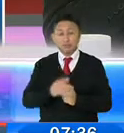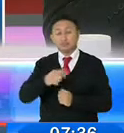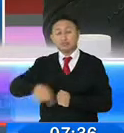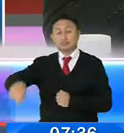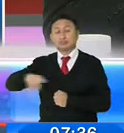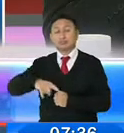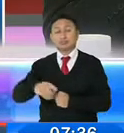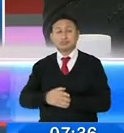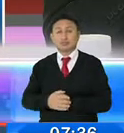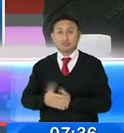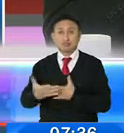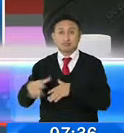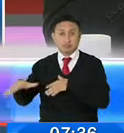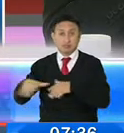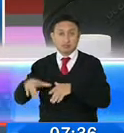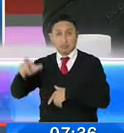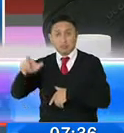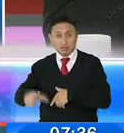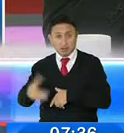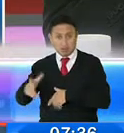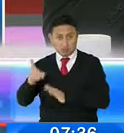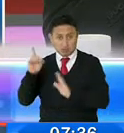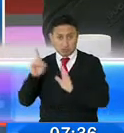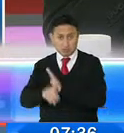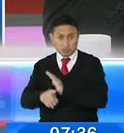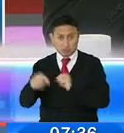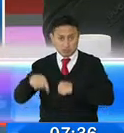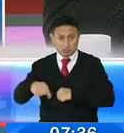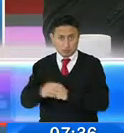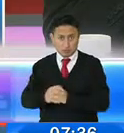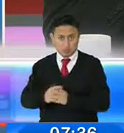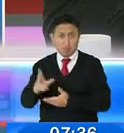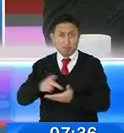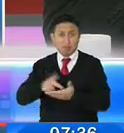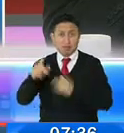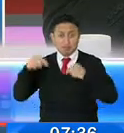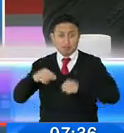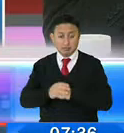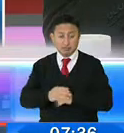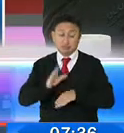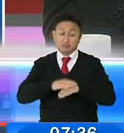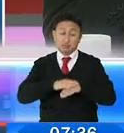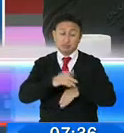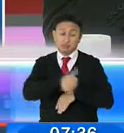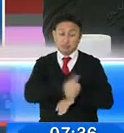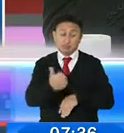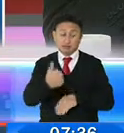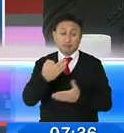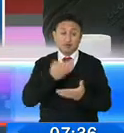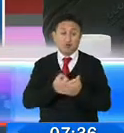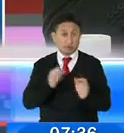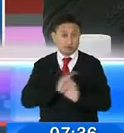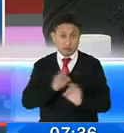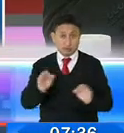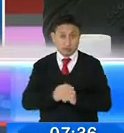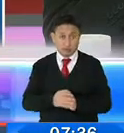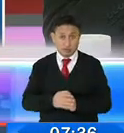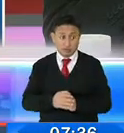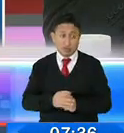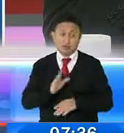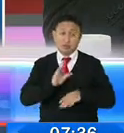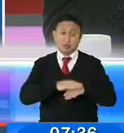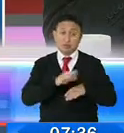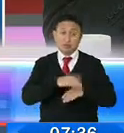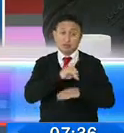trabajo también del contribuyente del ciudadano en generar esas alertas en aquellos casos en los cuales no se esté realizando la facturación